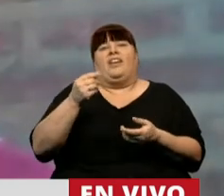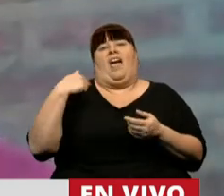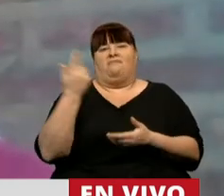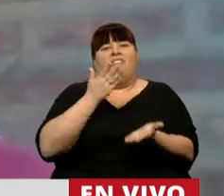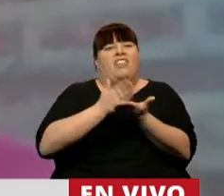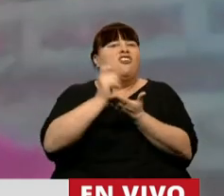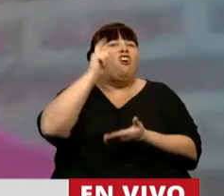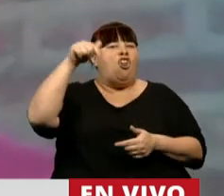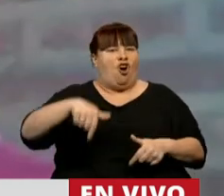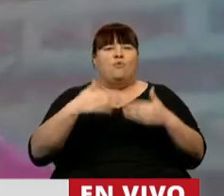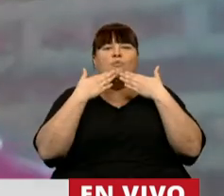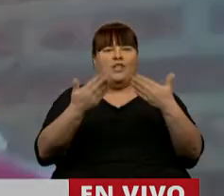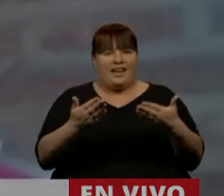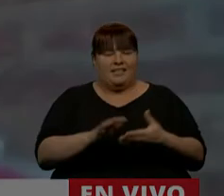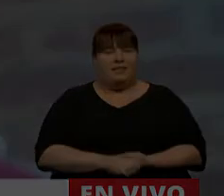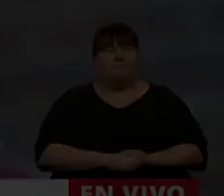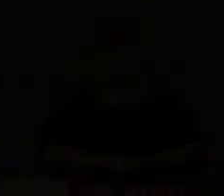a los derechos que tenemos hoy. Muchísimas gracias. Gracias diputada.